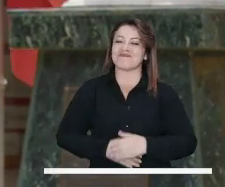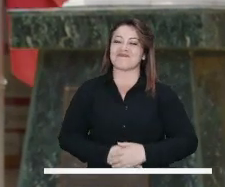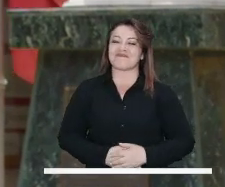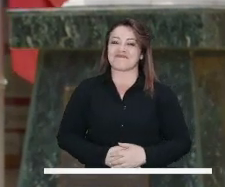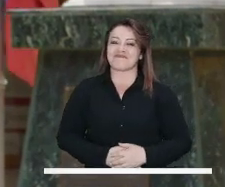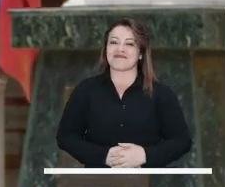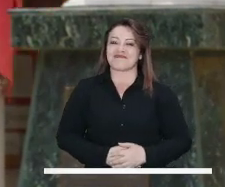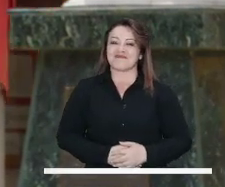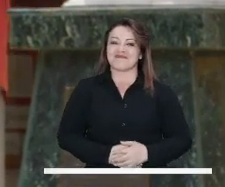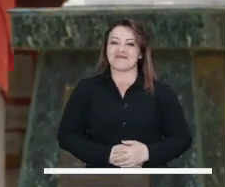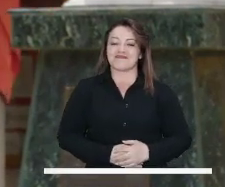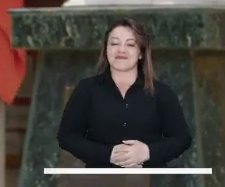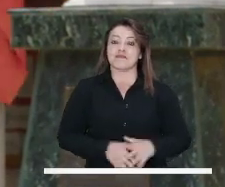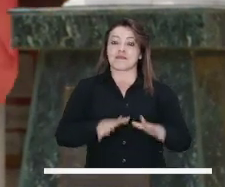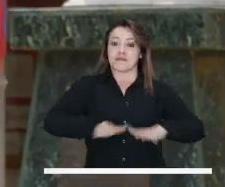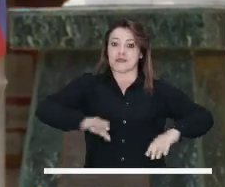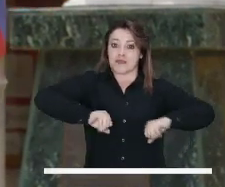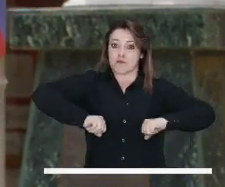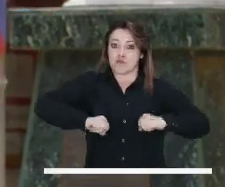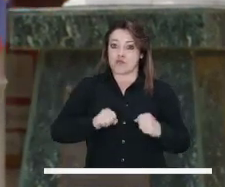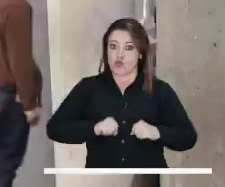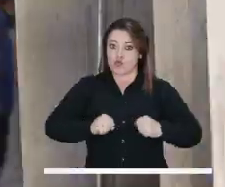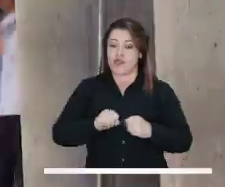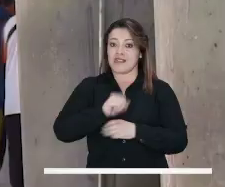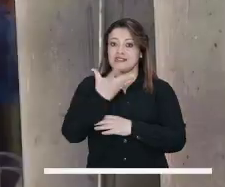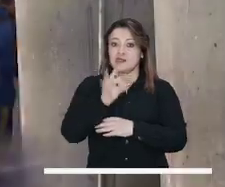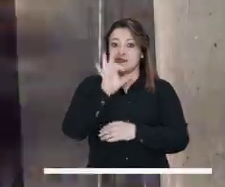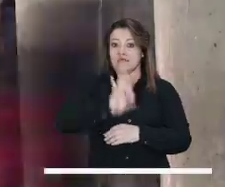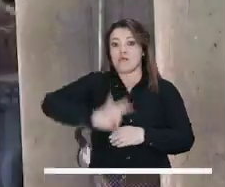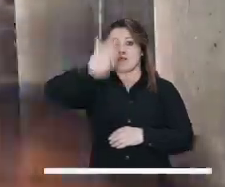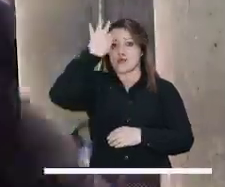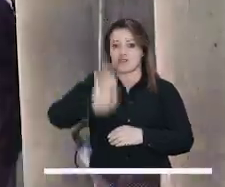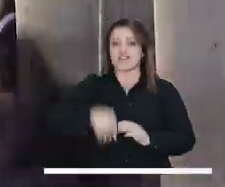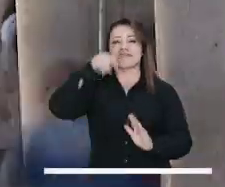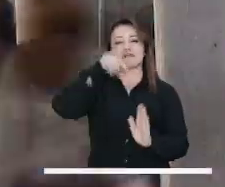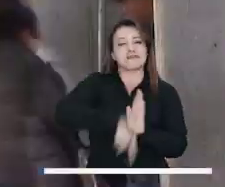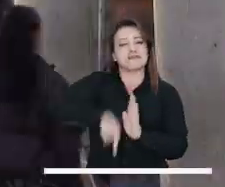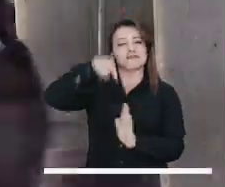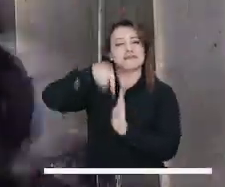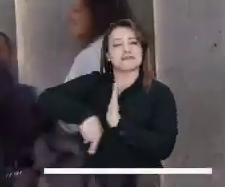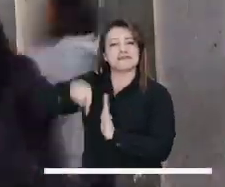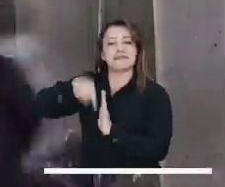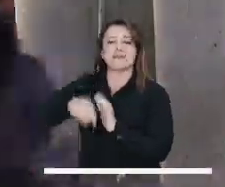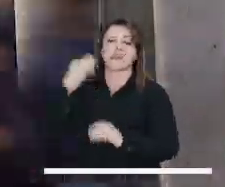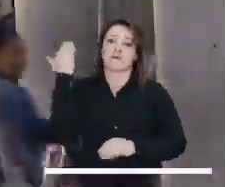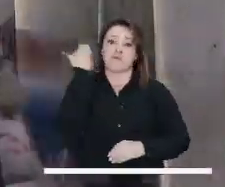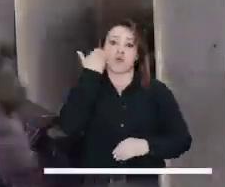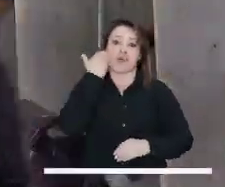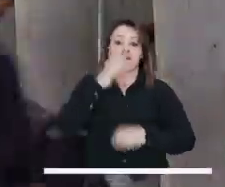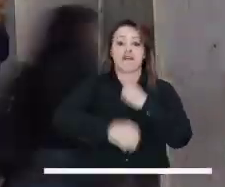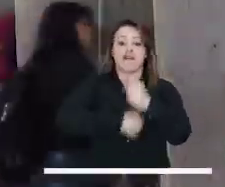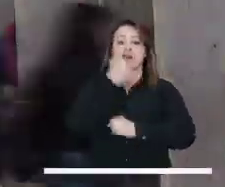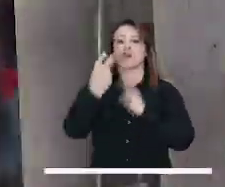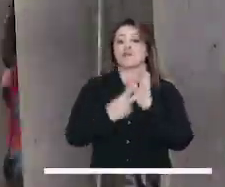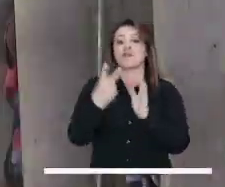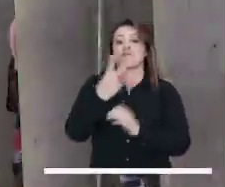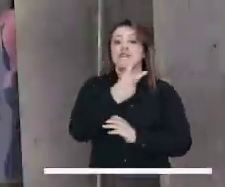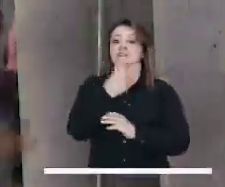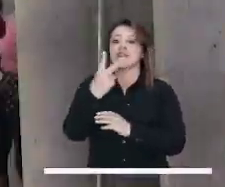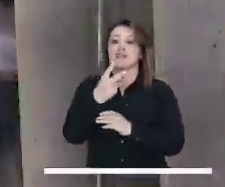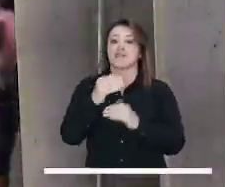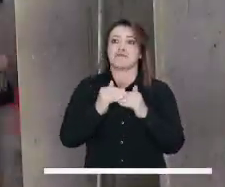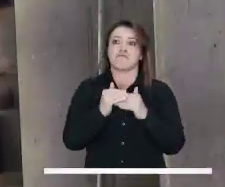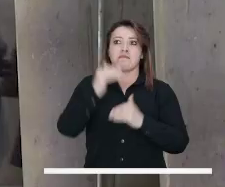hablando hoy en nuestro programa. Bienvenidos. En Bogotá se presenta más del 50% del feminicidio del país.